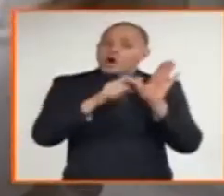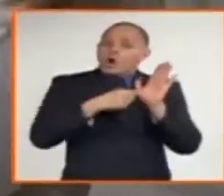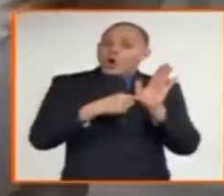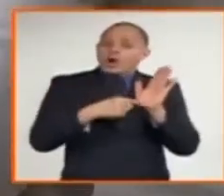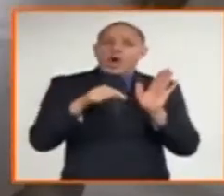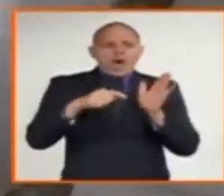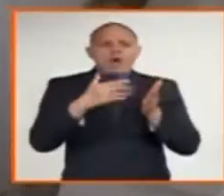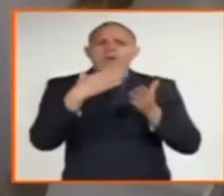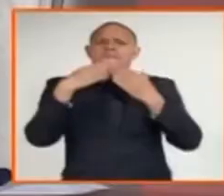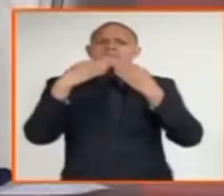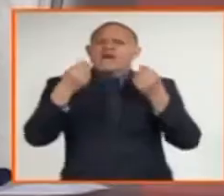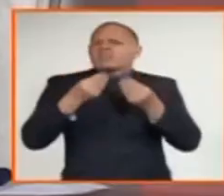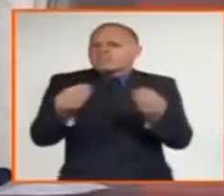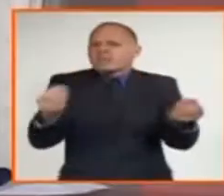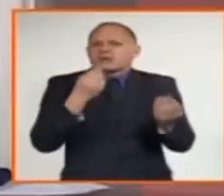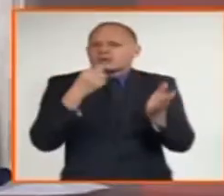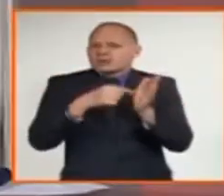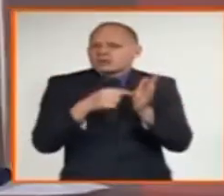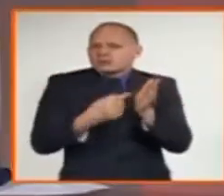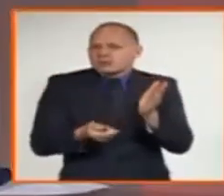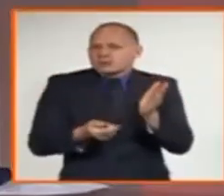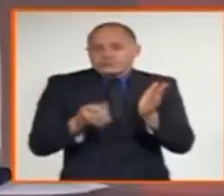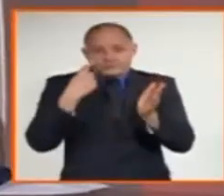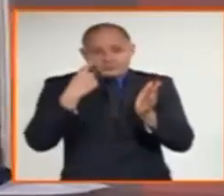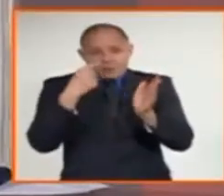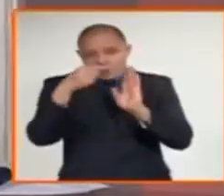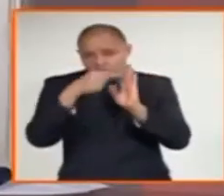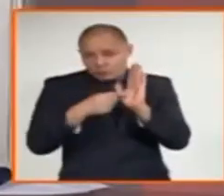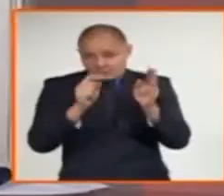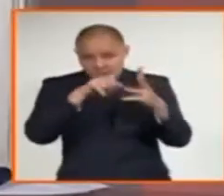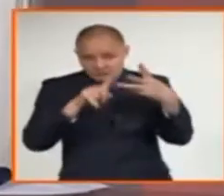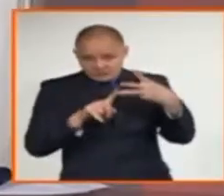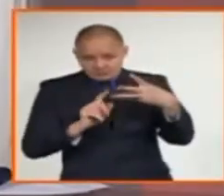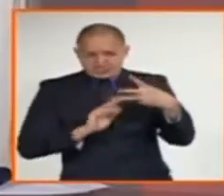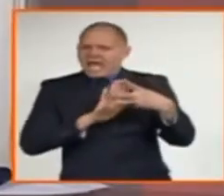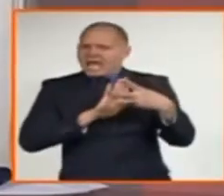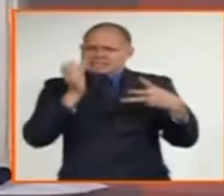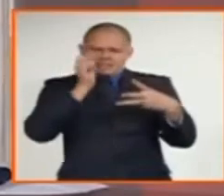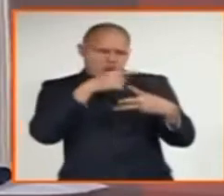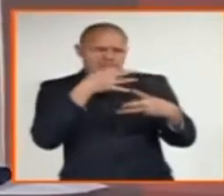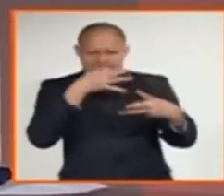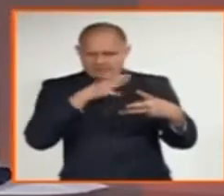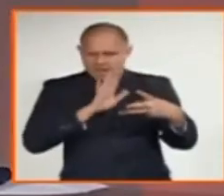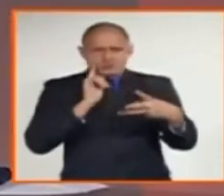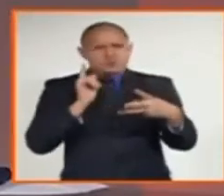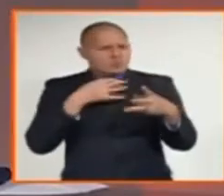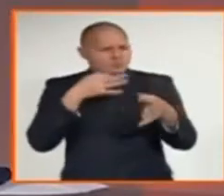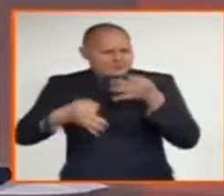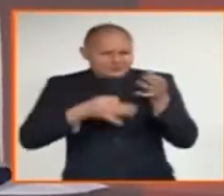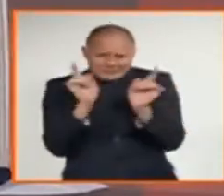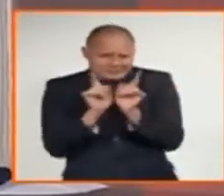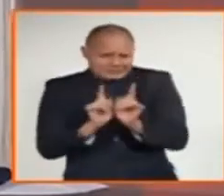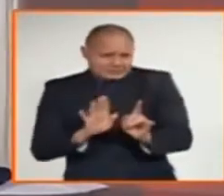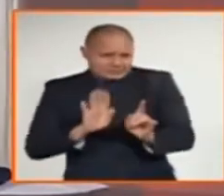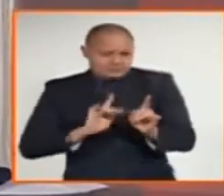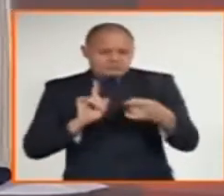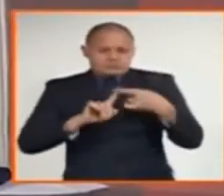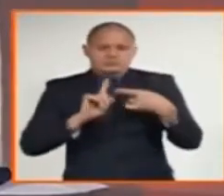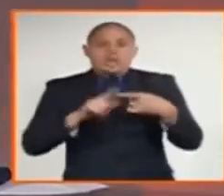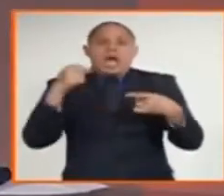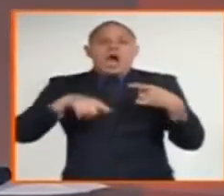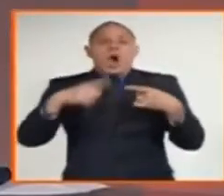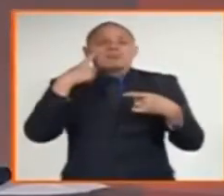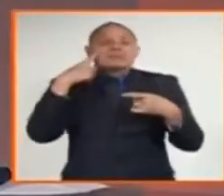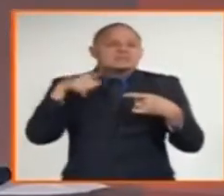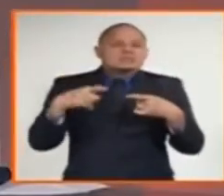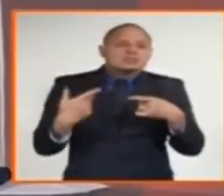Bueno, hay tres cuestiones fundamentales que anunciaba el doctor Jesús y a los que yo me voy a referir muy brevemente. La guarda de hecho,